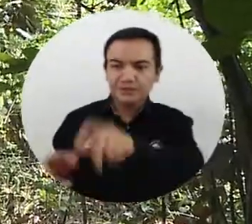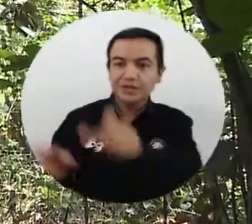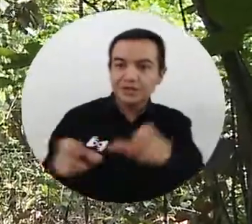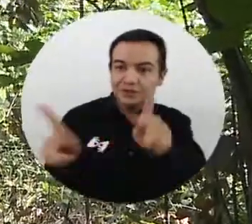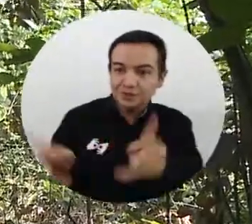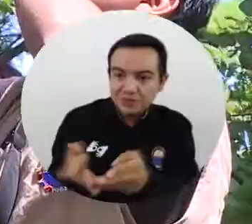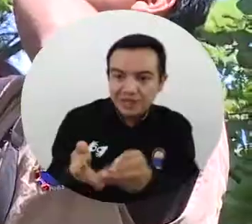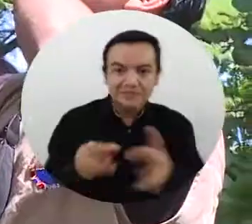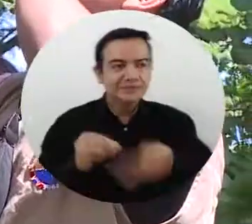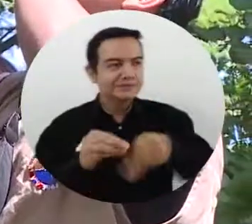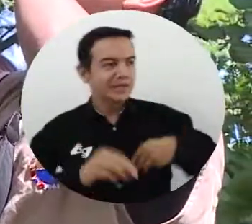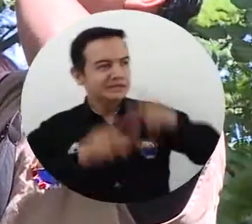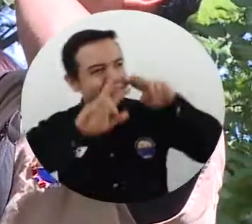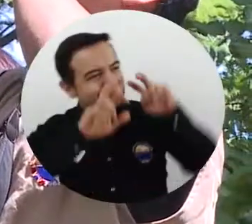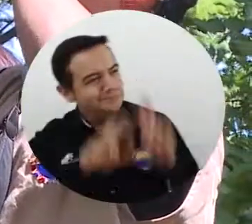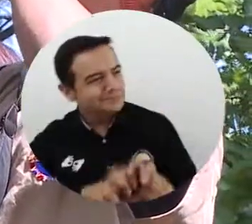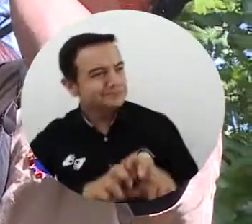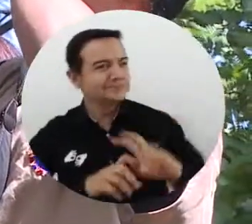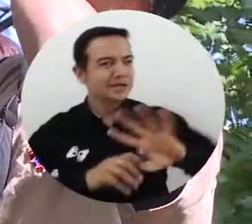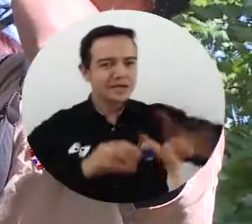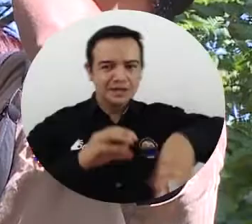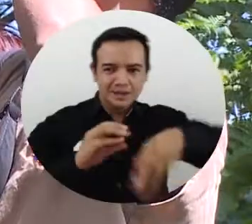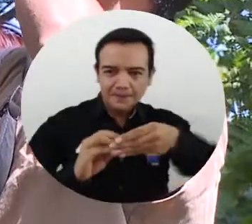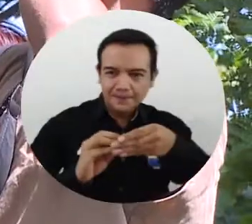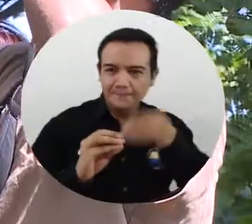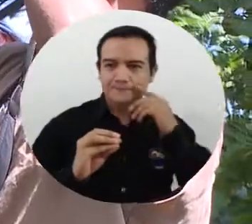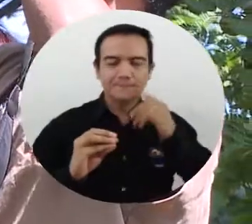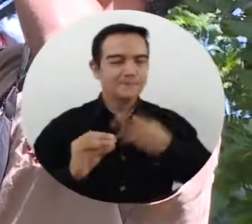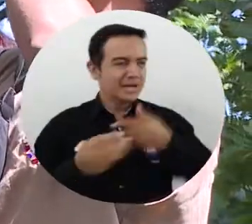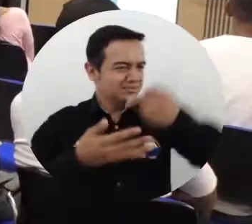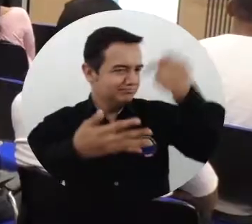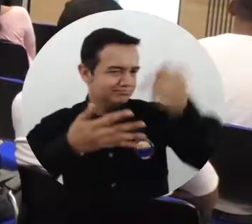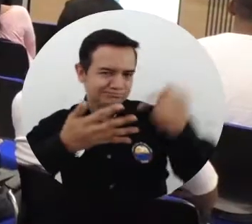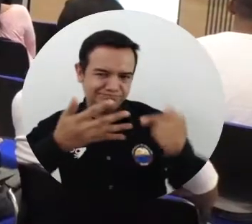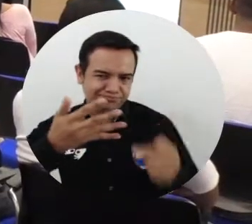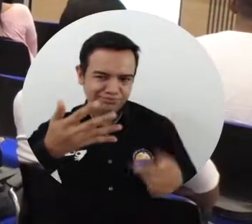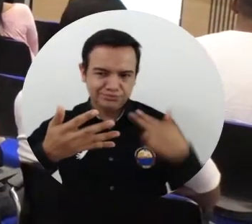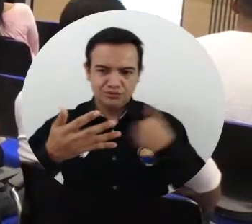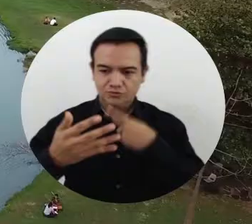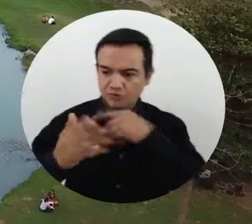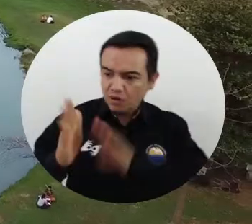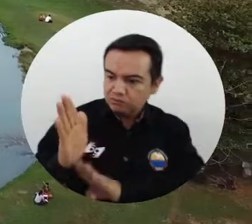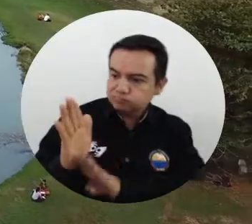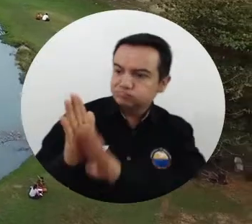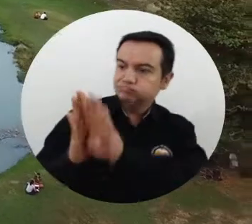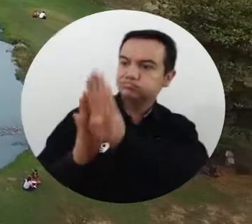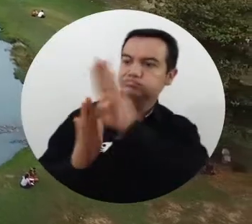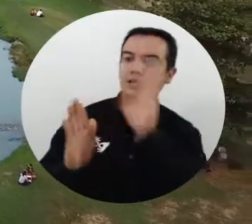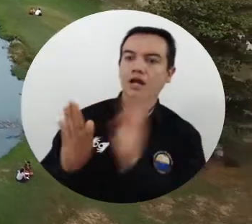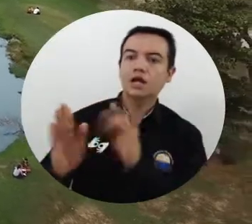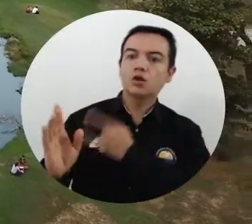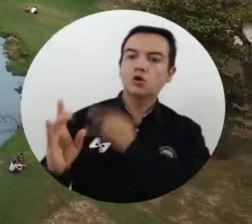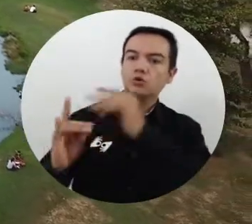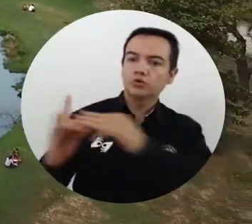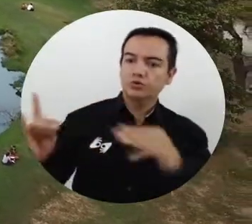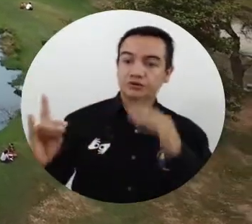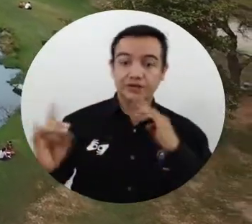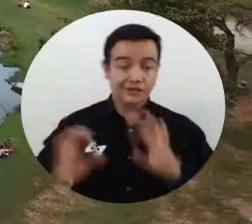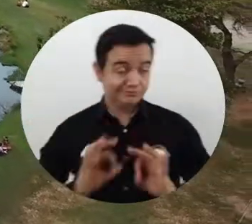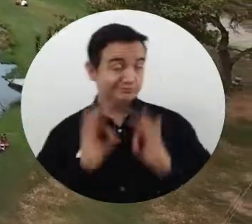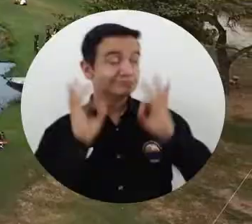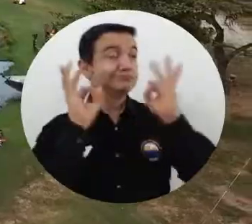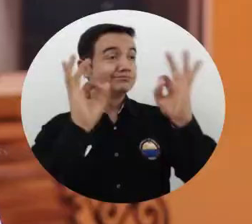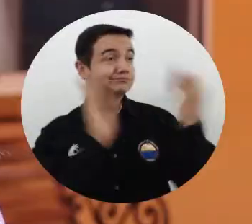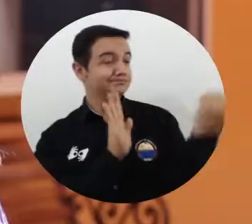estudiantes, de investigación, de extensión, todo ese gran desarrollo que hoy tiene la Universidad, que somos